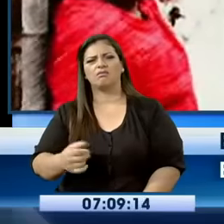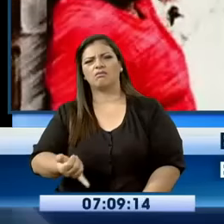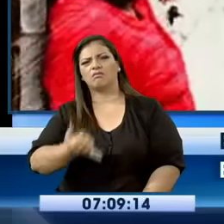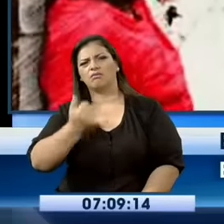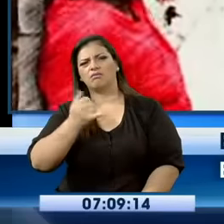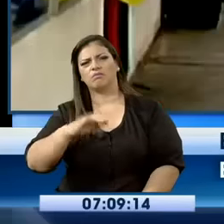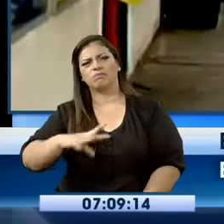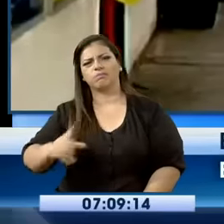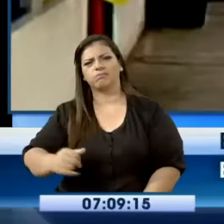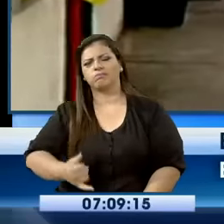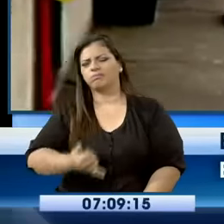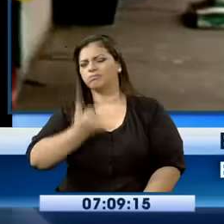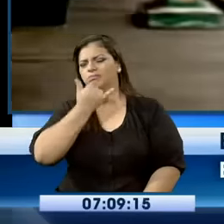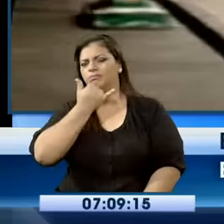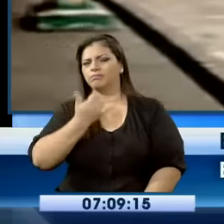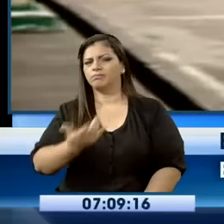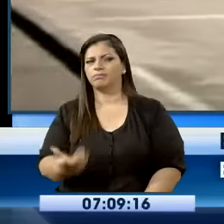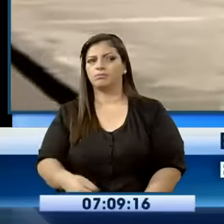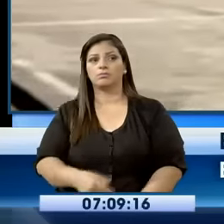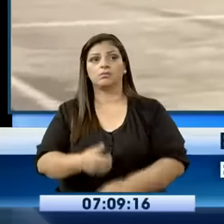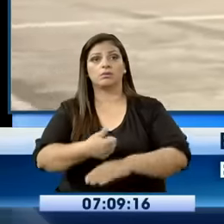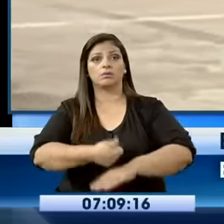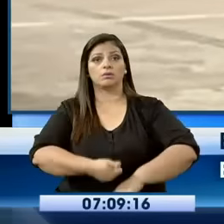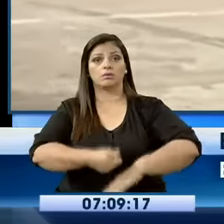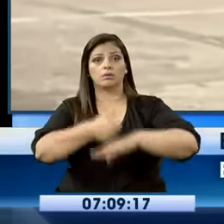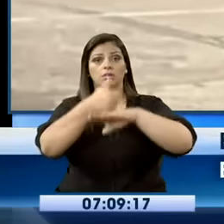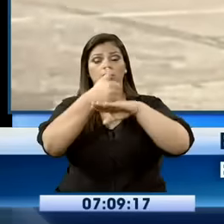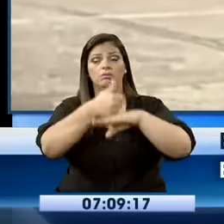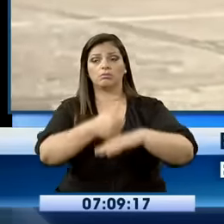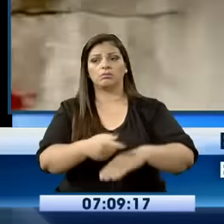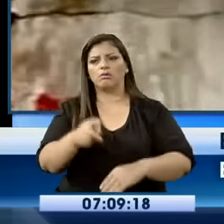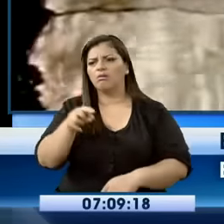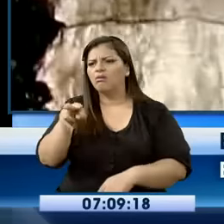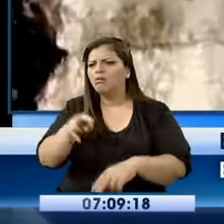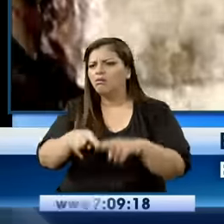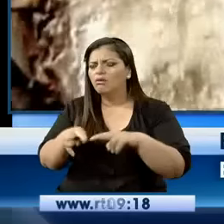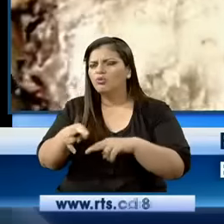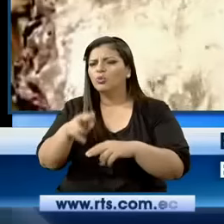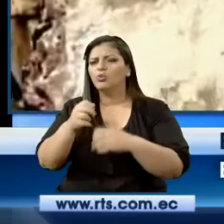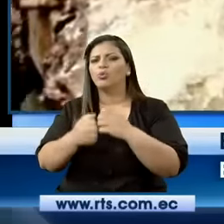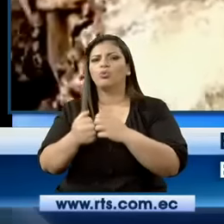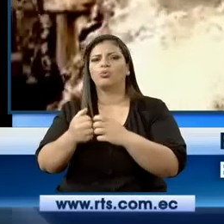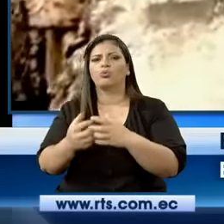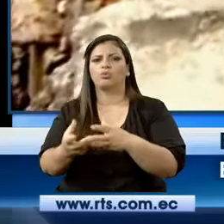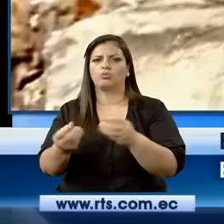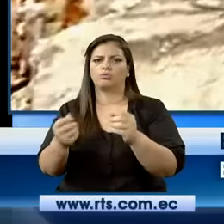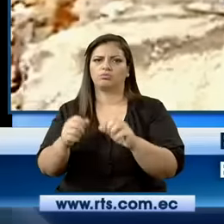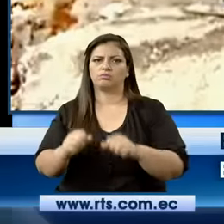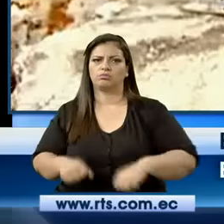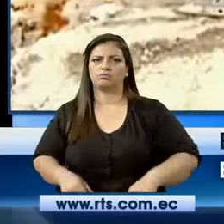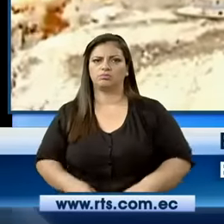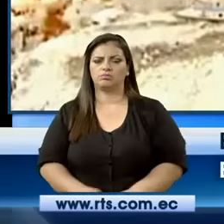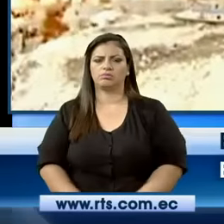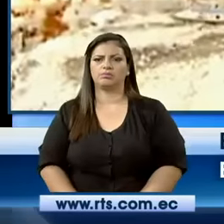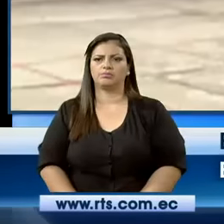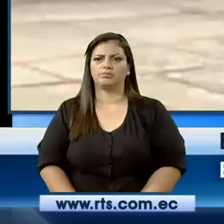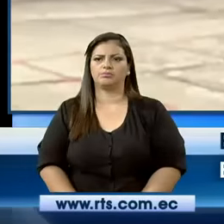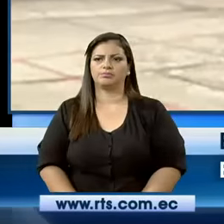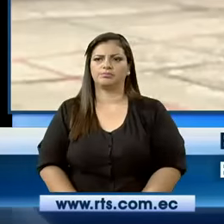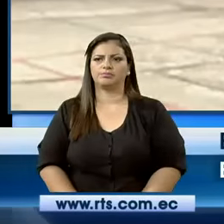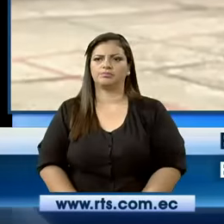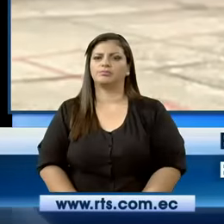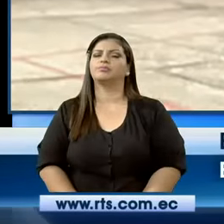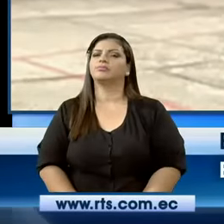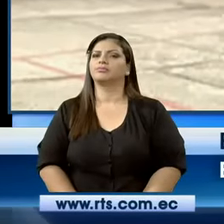las autoridades pertinentes puedan dar paso a este clamor de los padres de familia cuyos hijos estudian en ese plantel. La necesidad